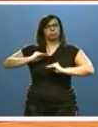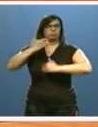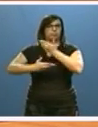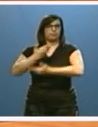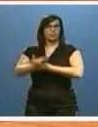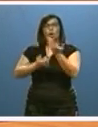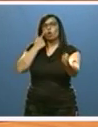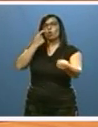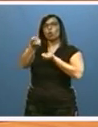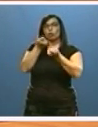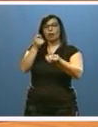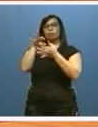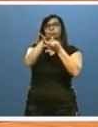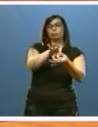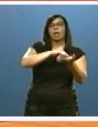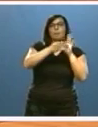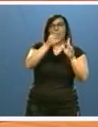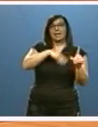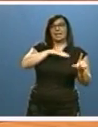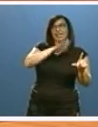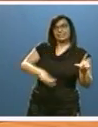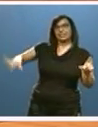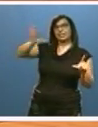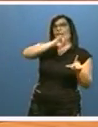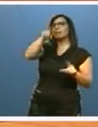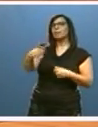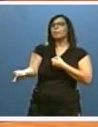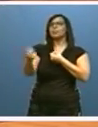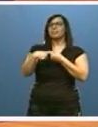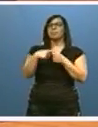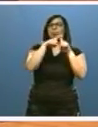Estará coordinado con el plan estatal y contará con la participación del diálogo social.